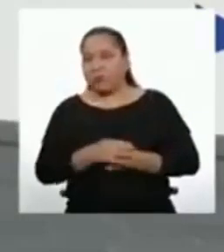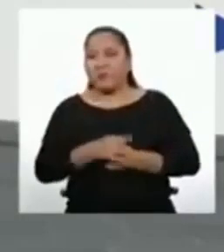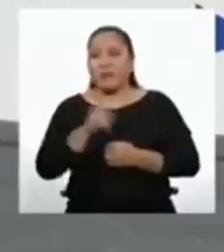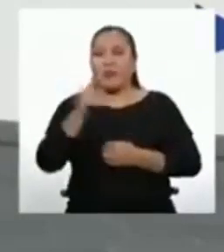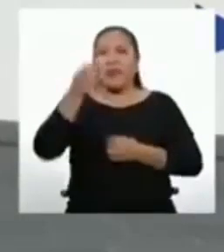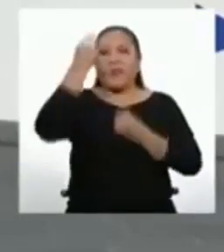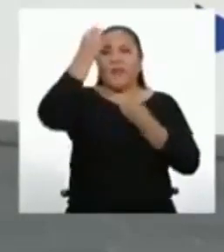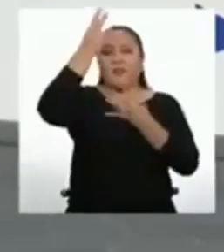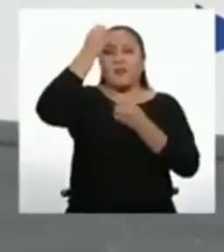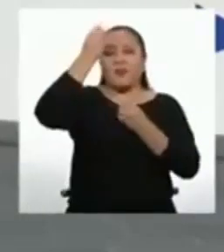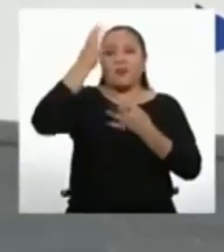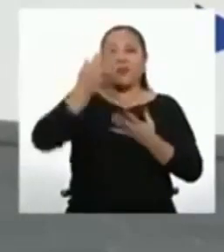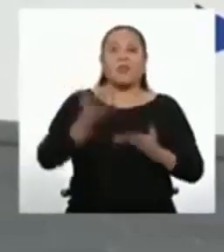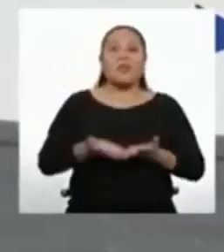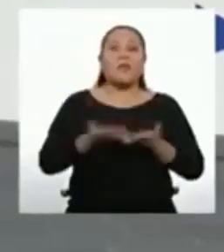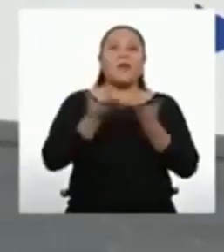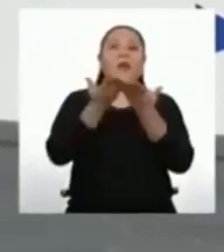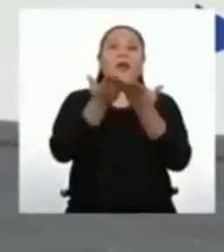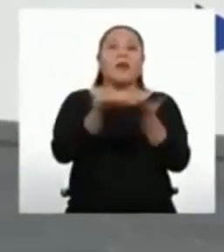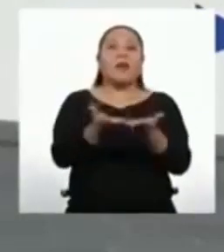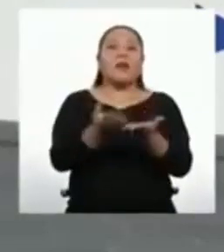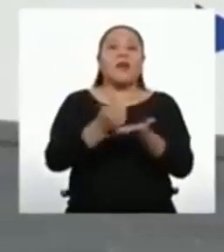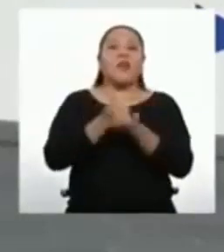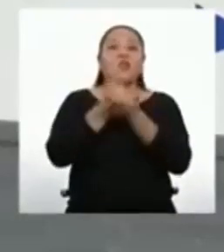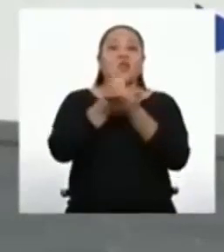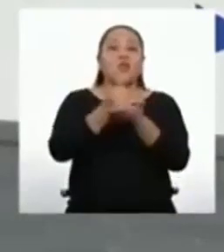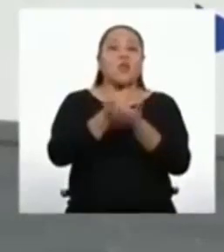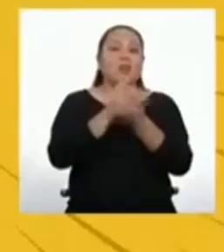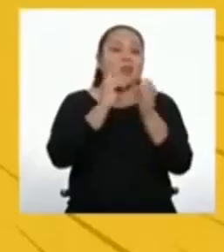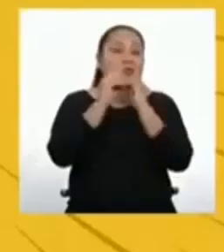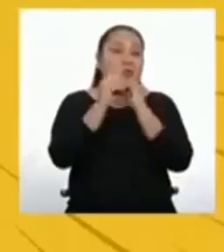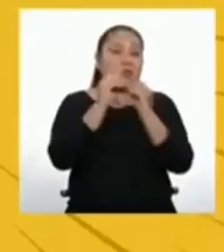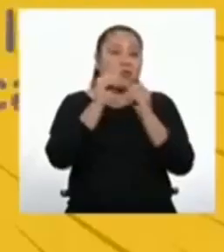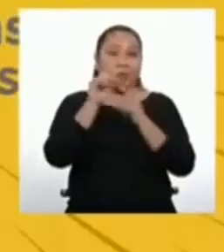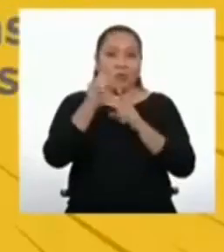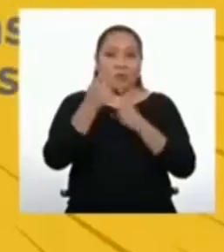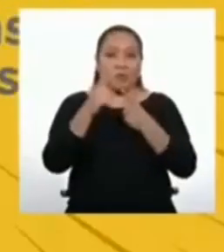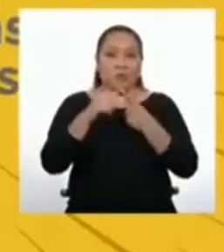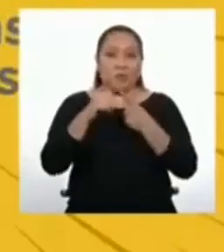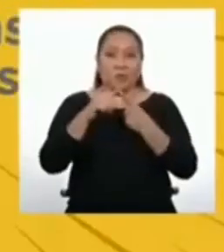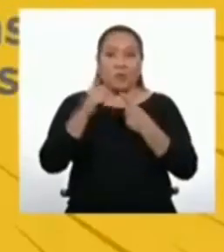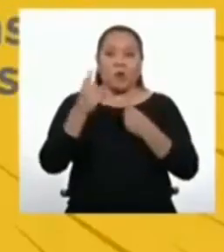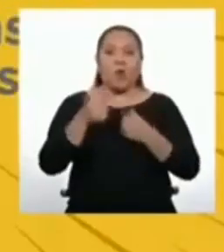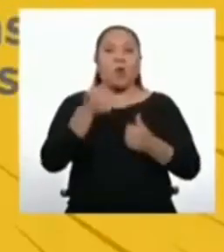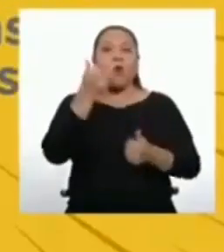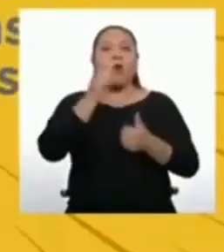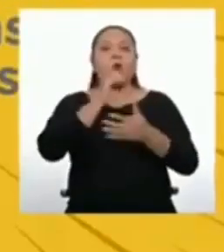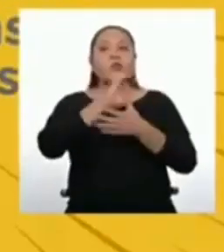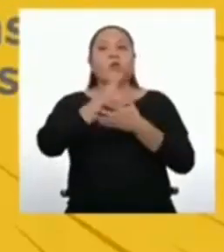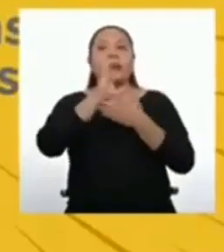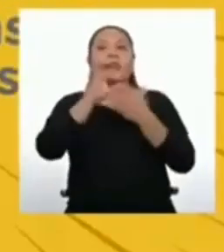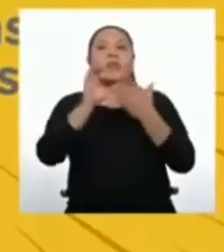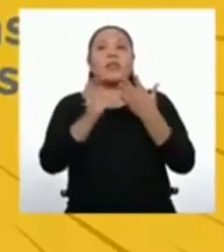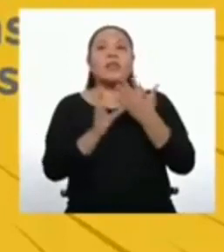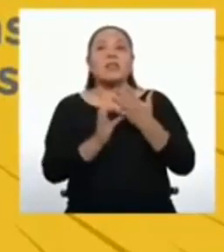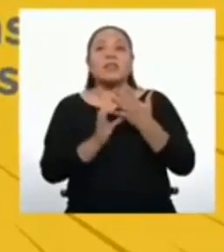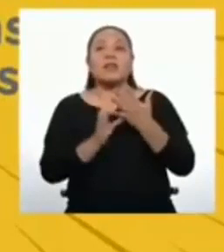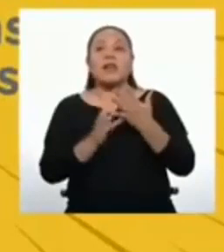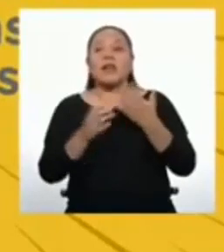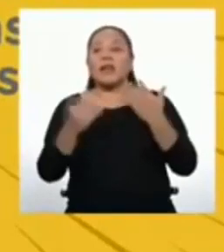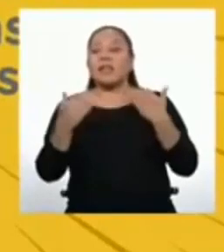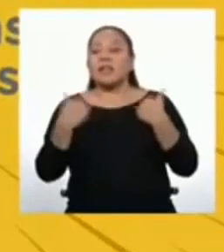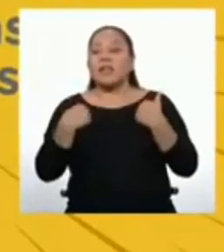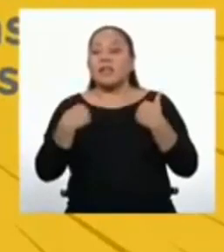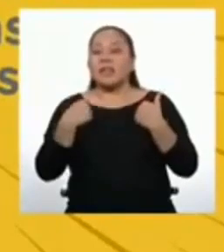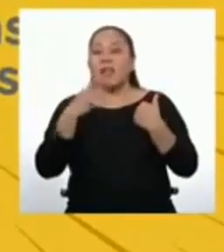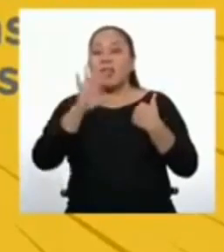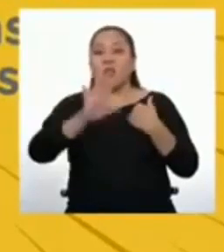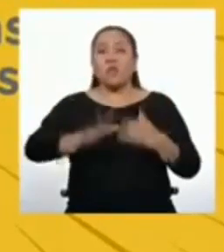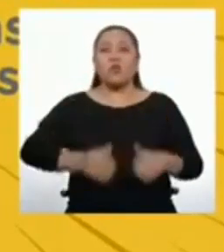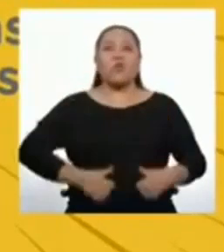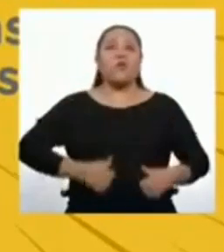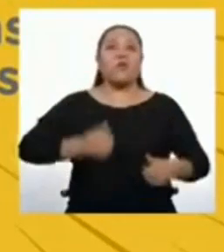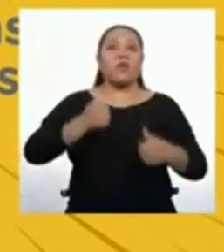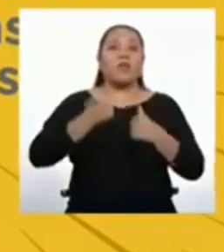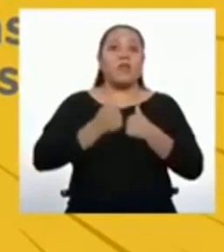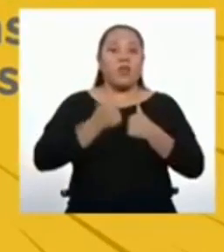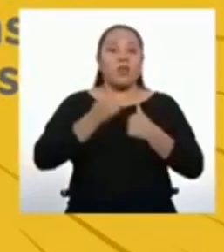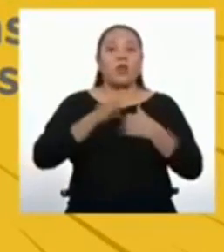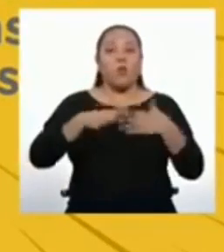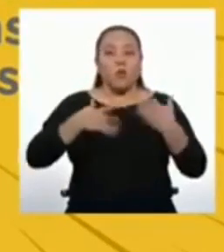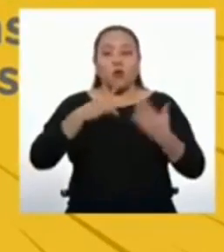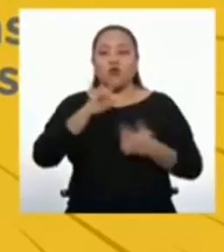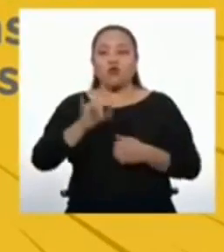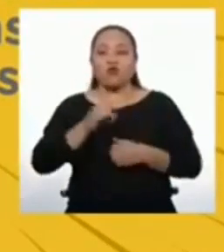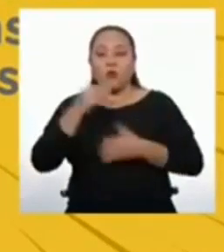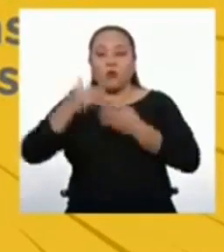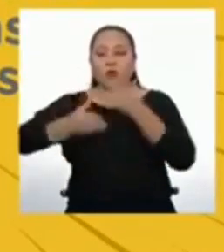información que te ayudará a resolverlas. Primero, ¿qué características debe tener una situación de tu vida diaria donde puedas